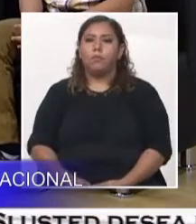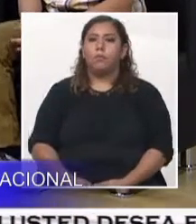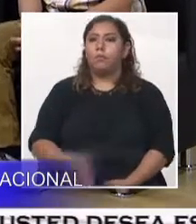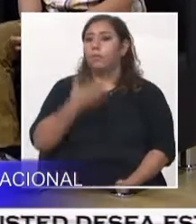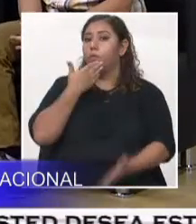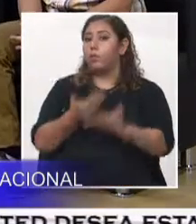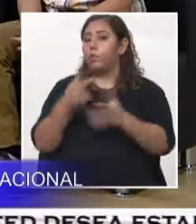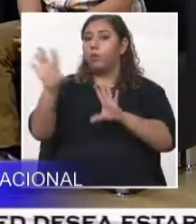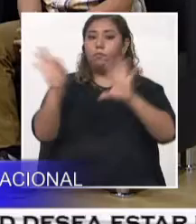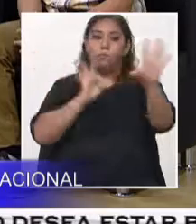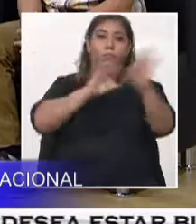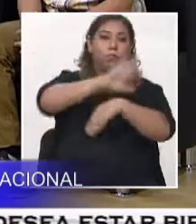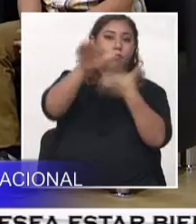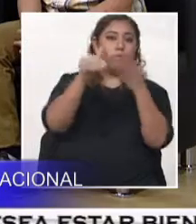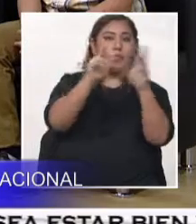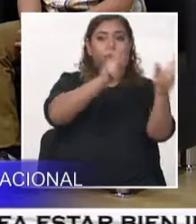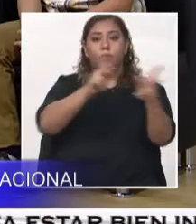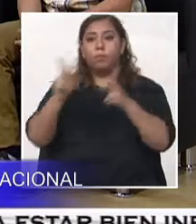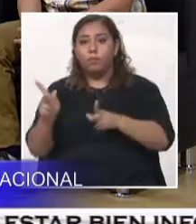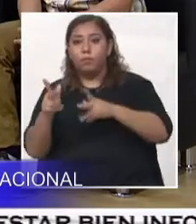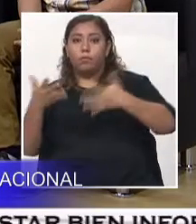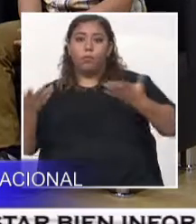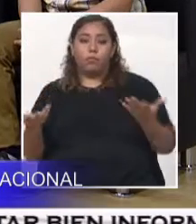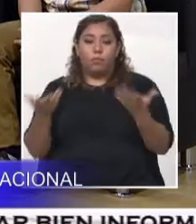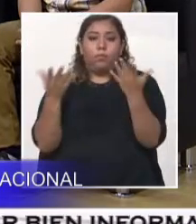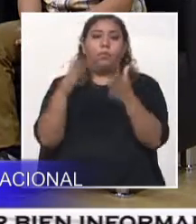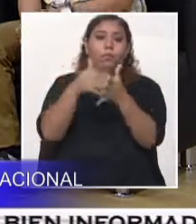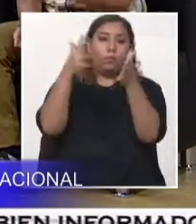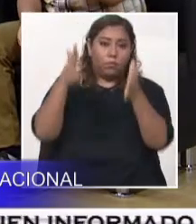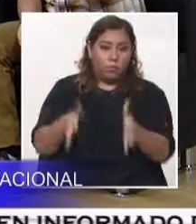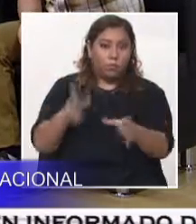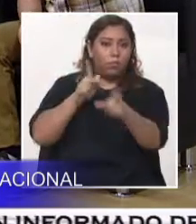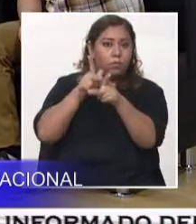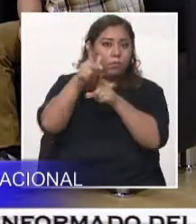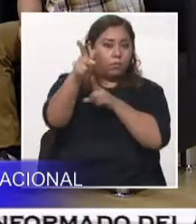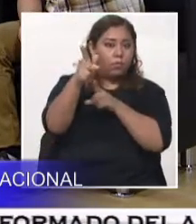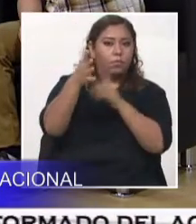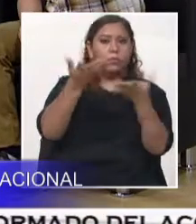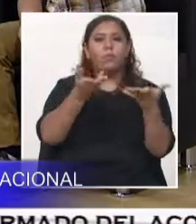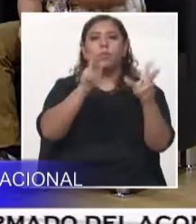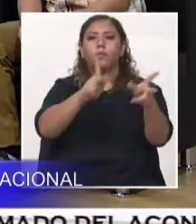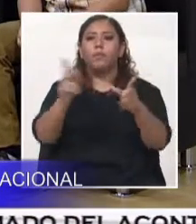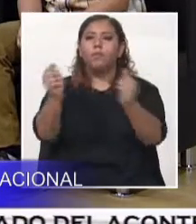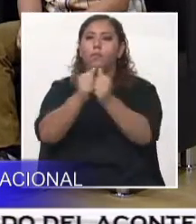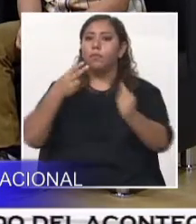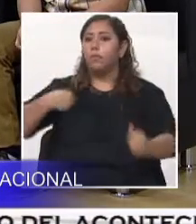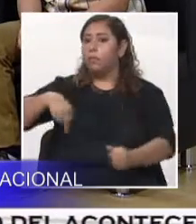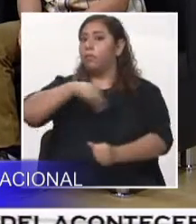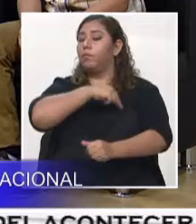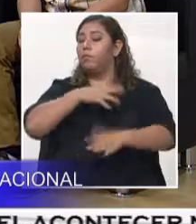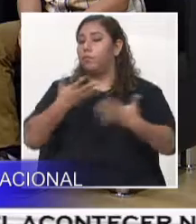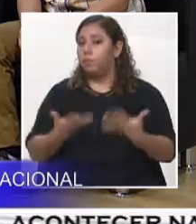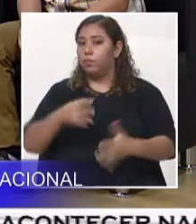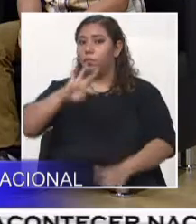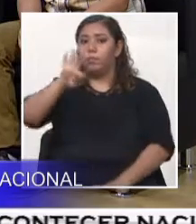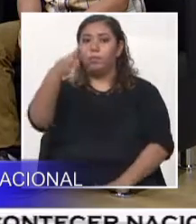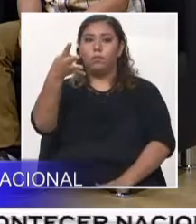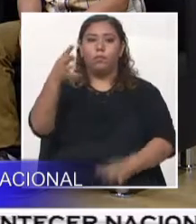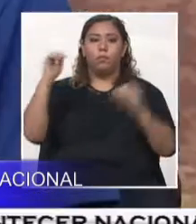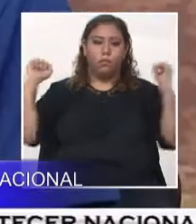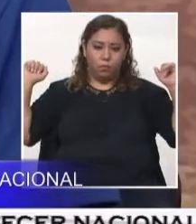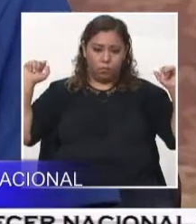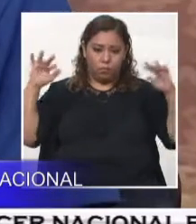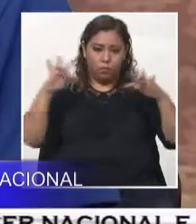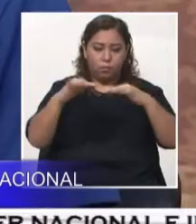pues, invitar a toda la población, estudiantes, profesionales, a que nos acompañen en este cuarto congreso.